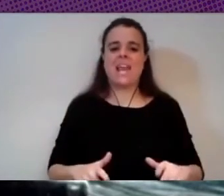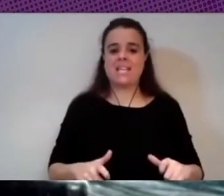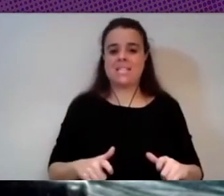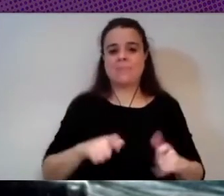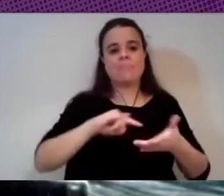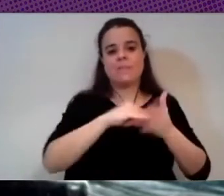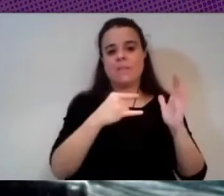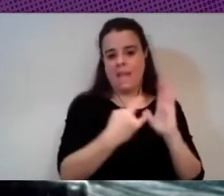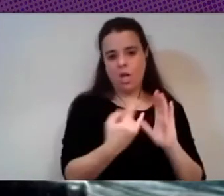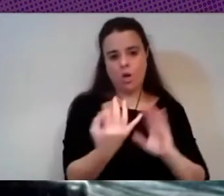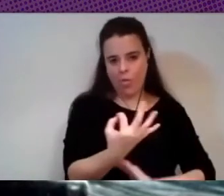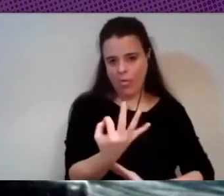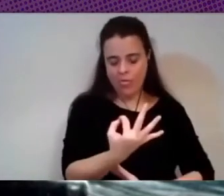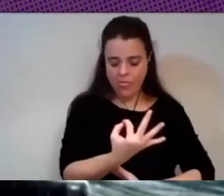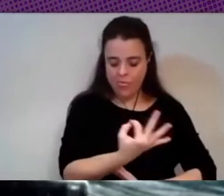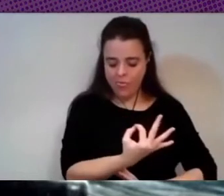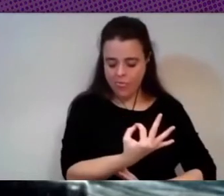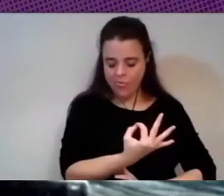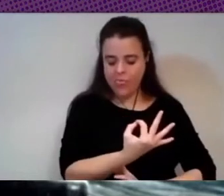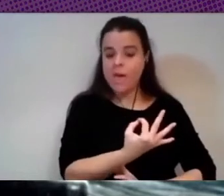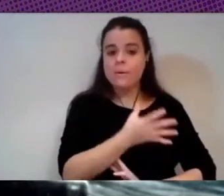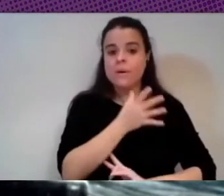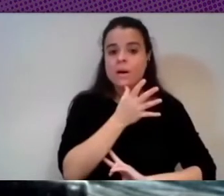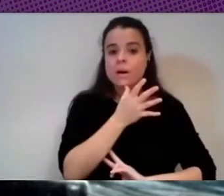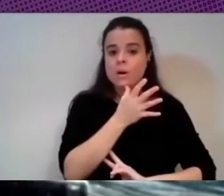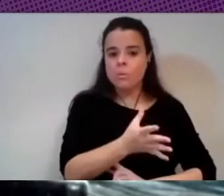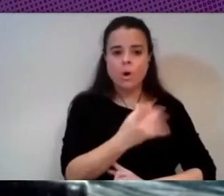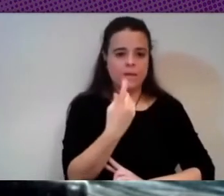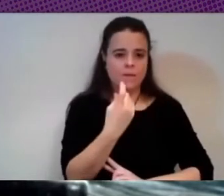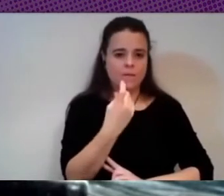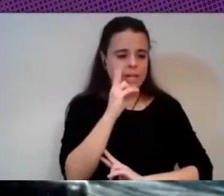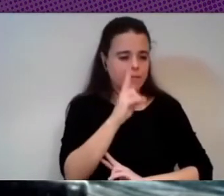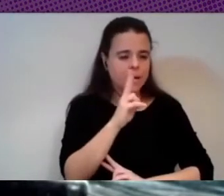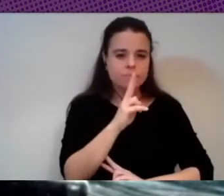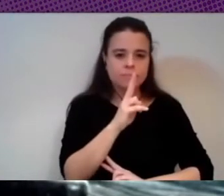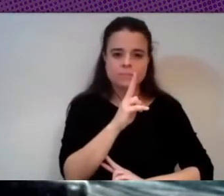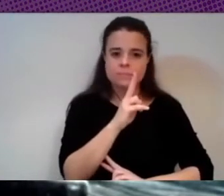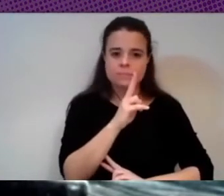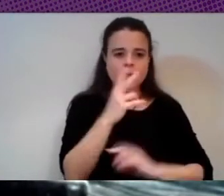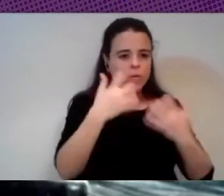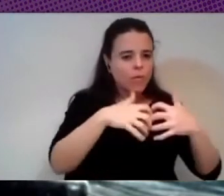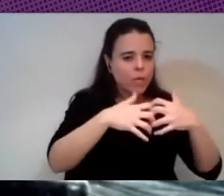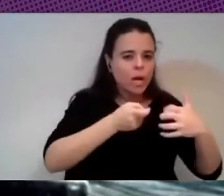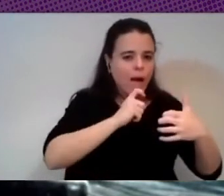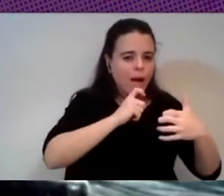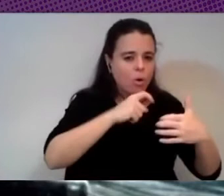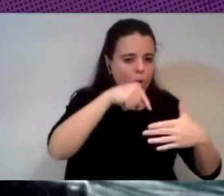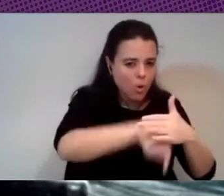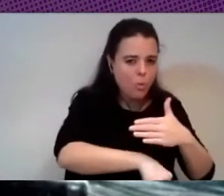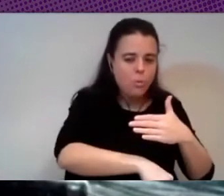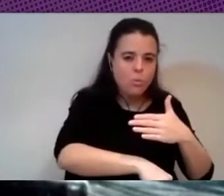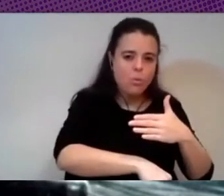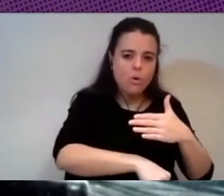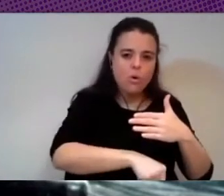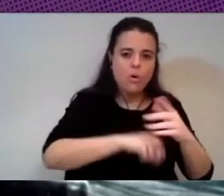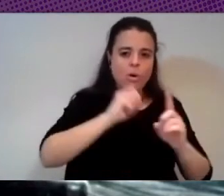trata de de ver el entramado el también incluso a nivel desde mi punto de vista a nivel